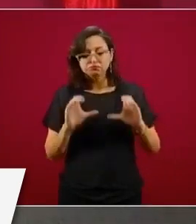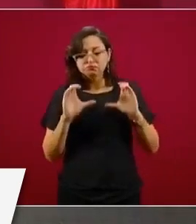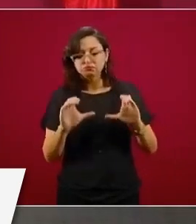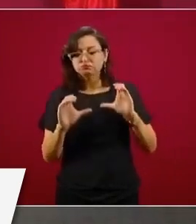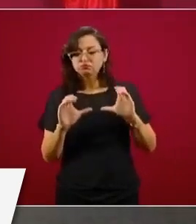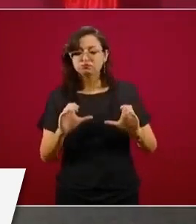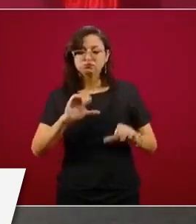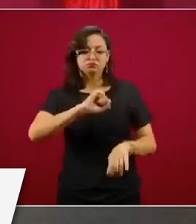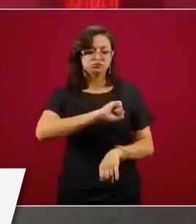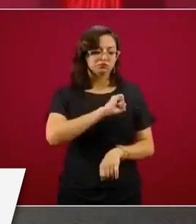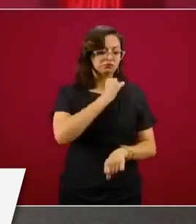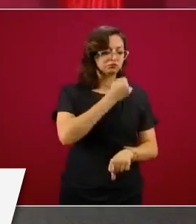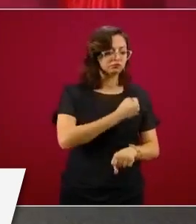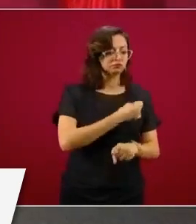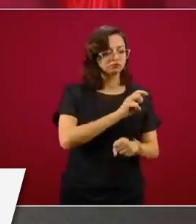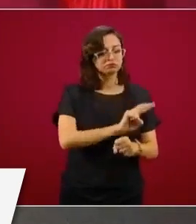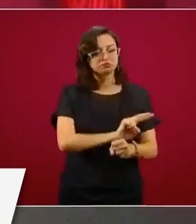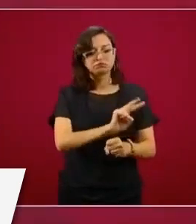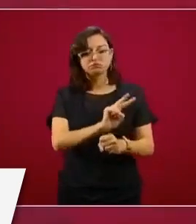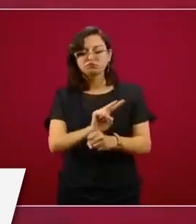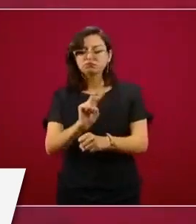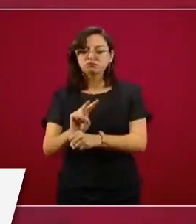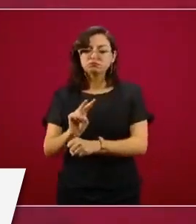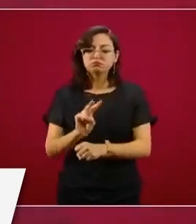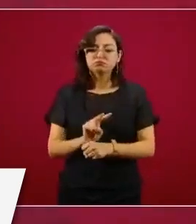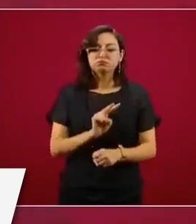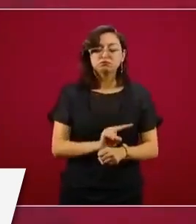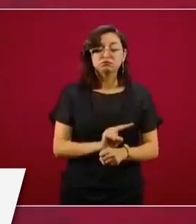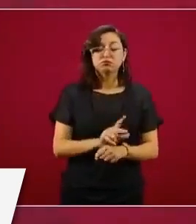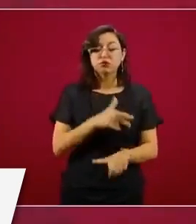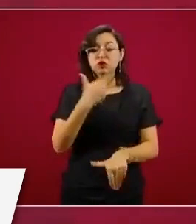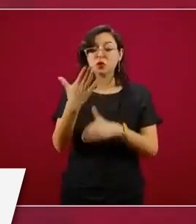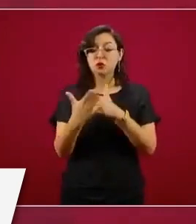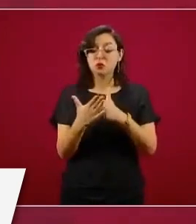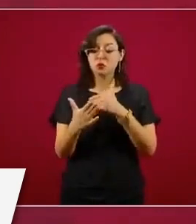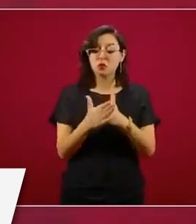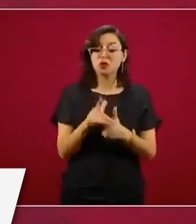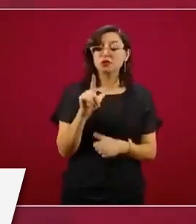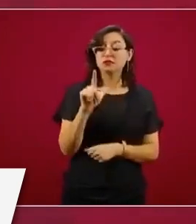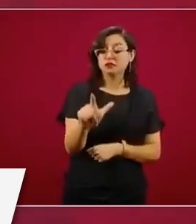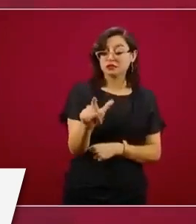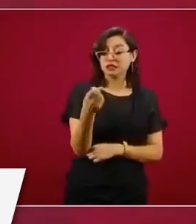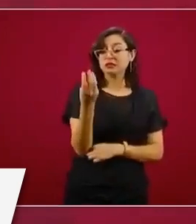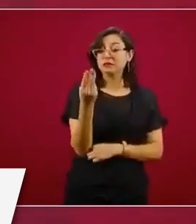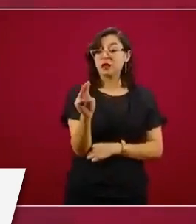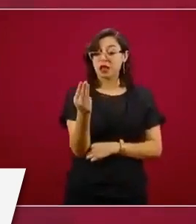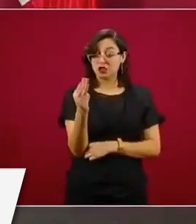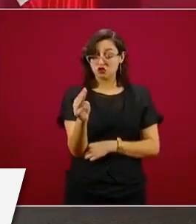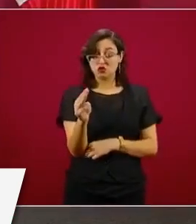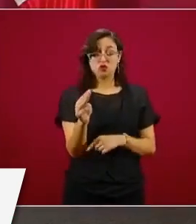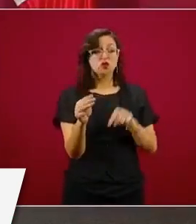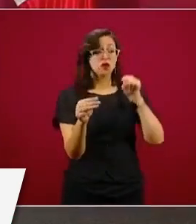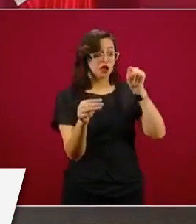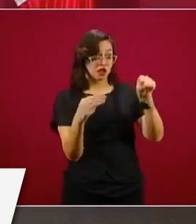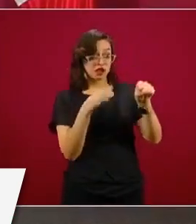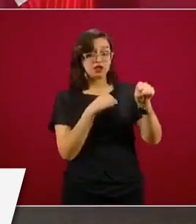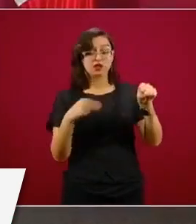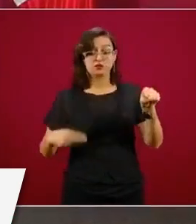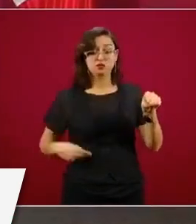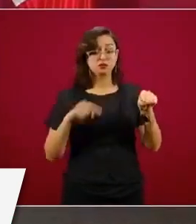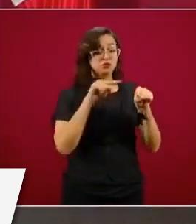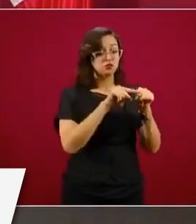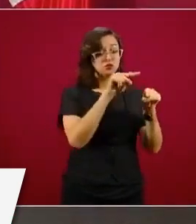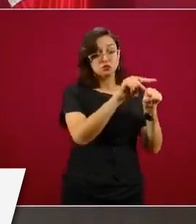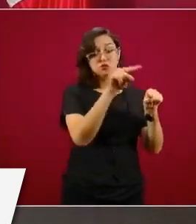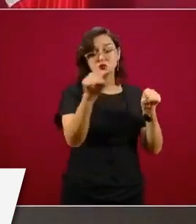que podamos a partir del 17 en esos municipios reiniciar las